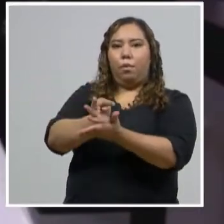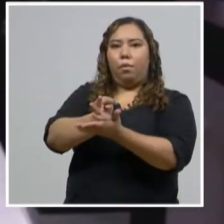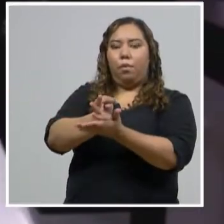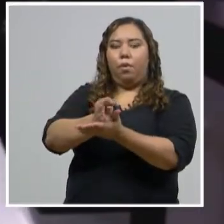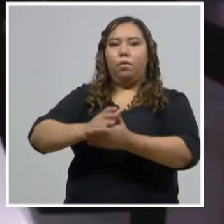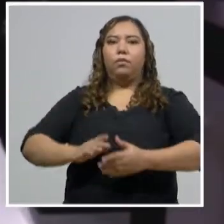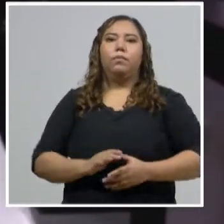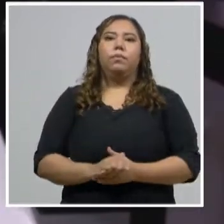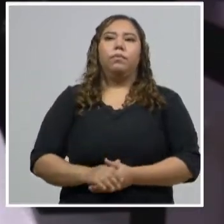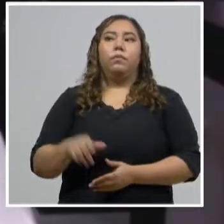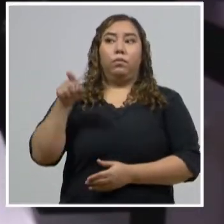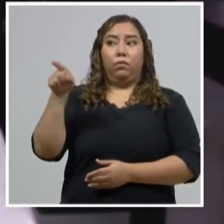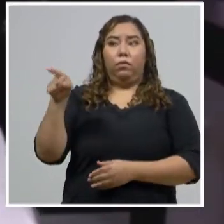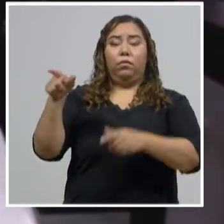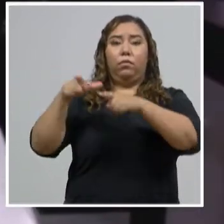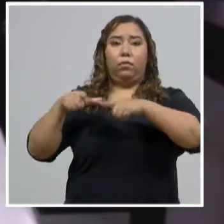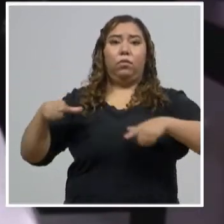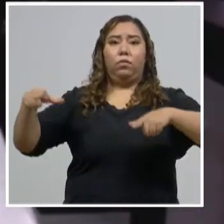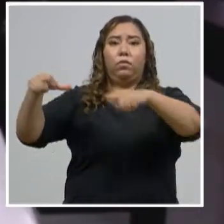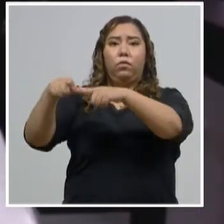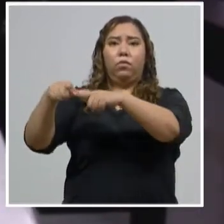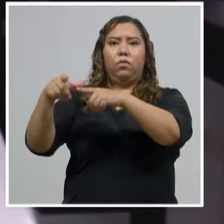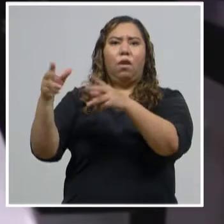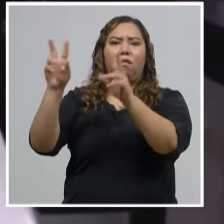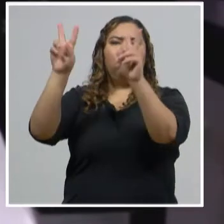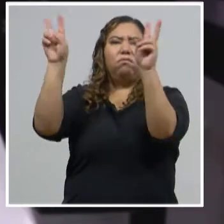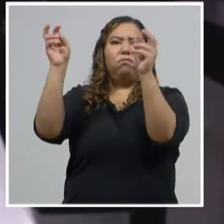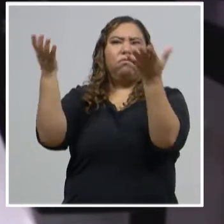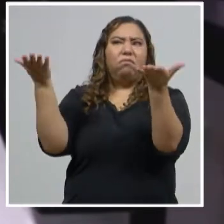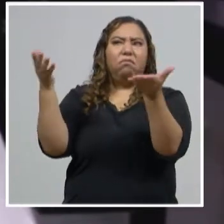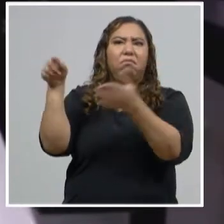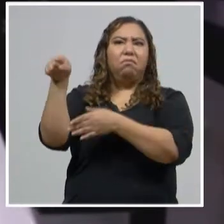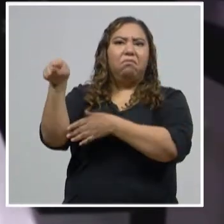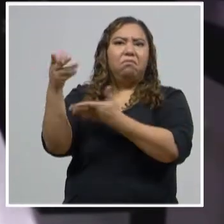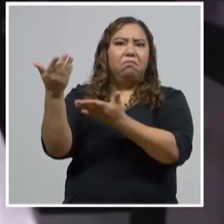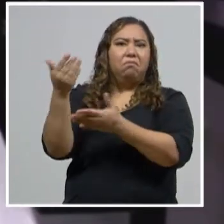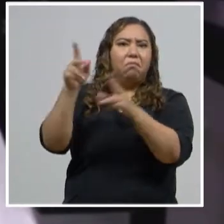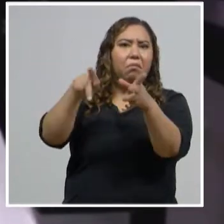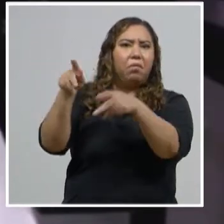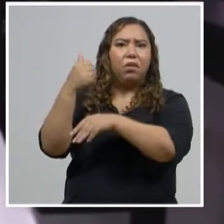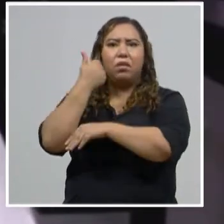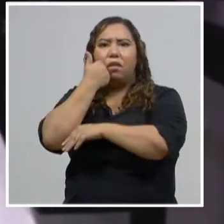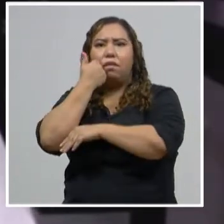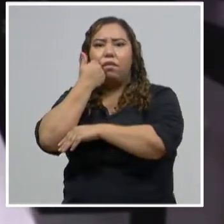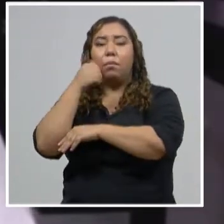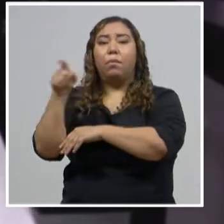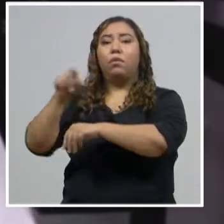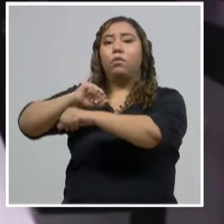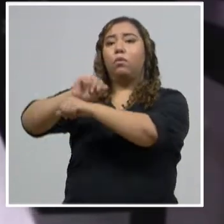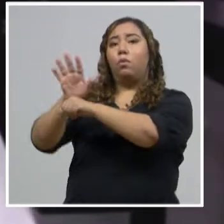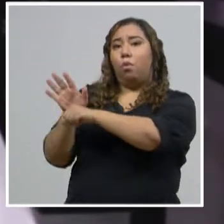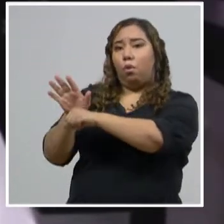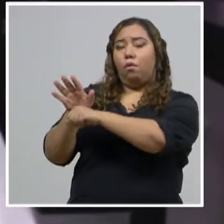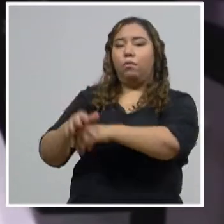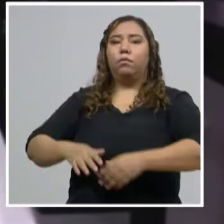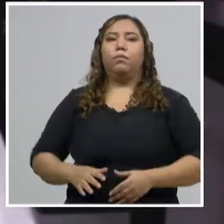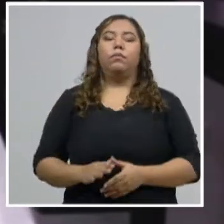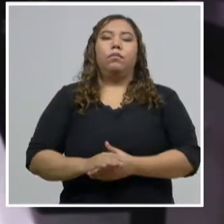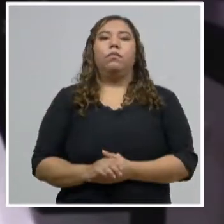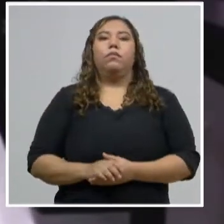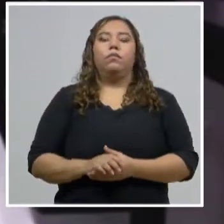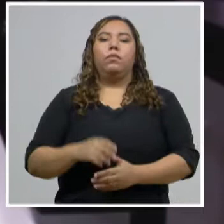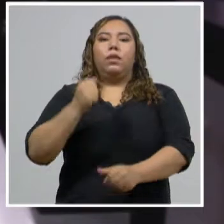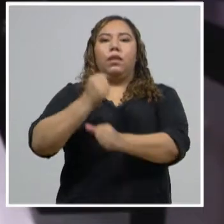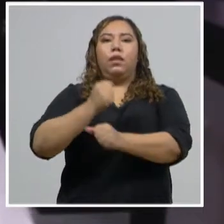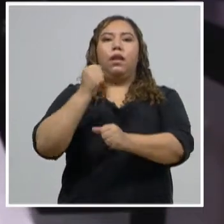Atención para COVID. Este es un trabajo en equipo que se hace con la Iglesia